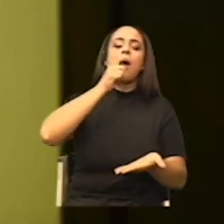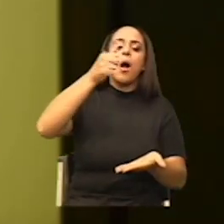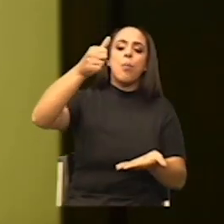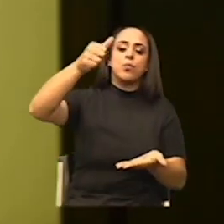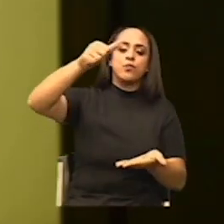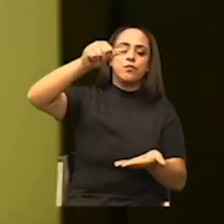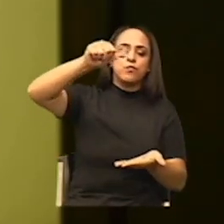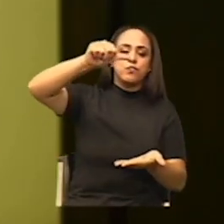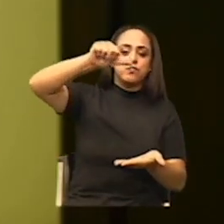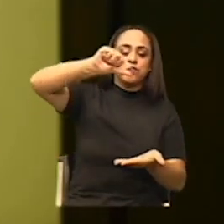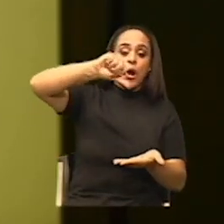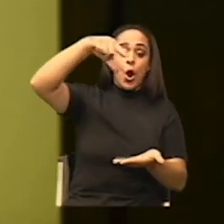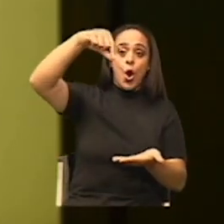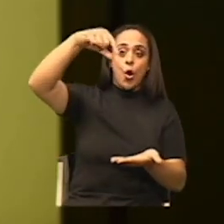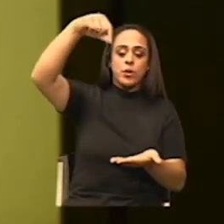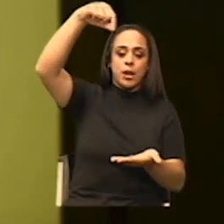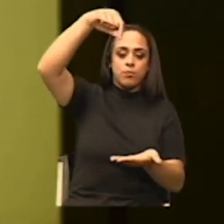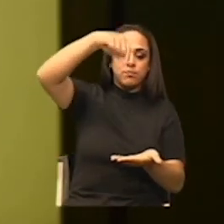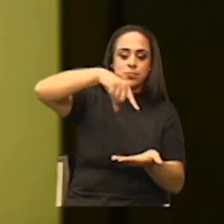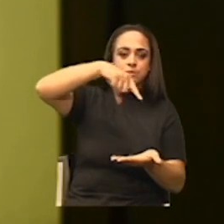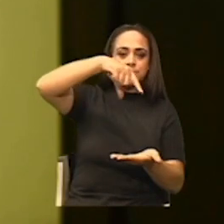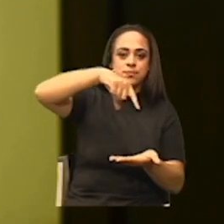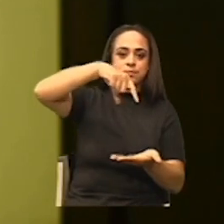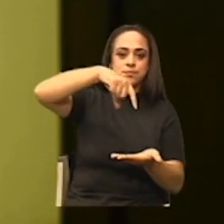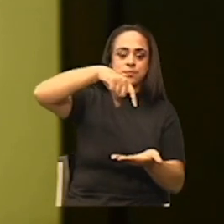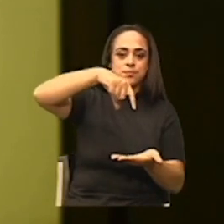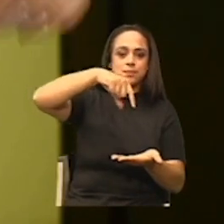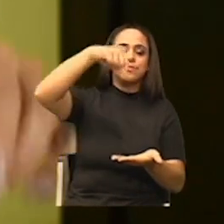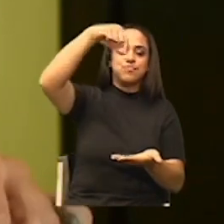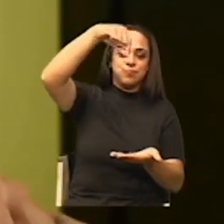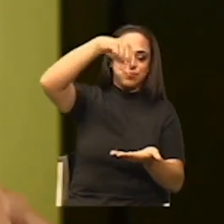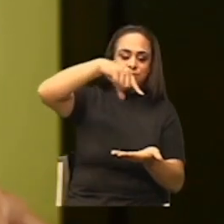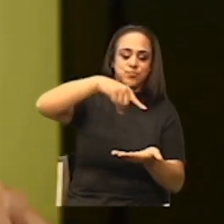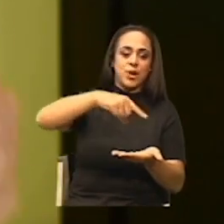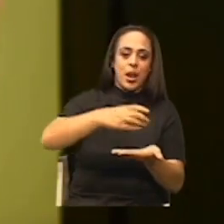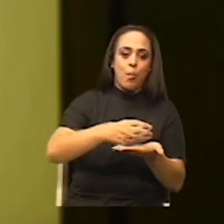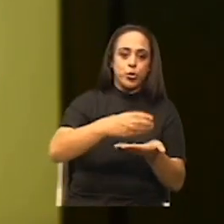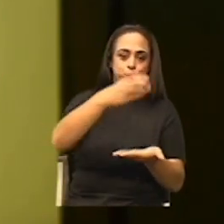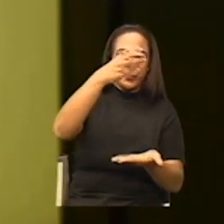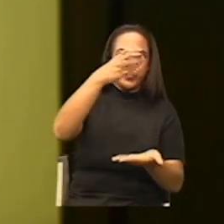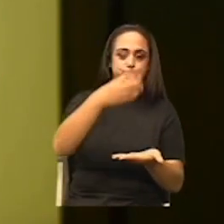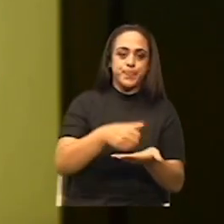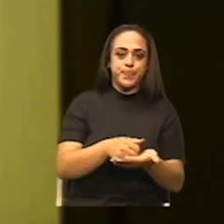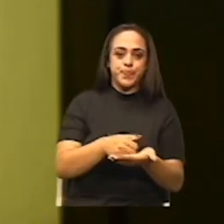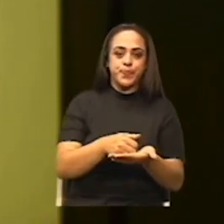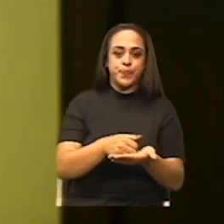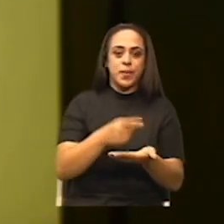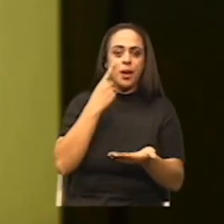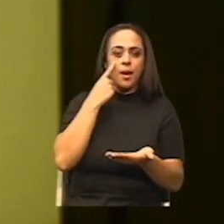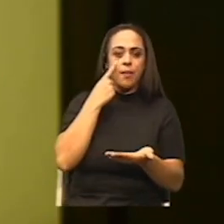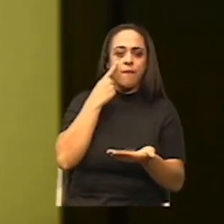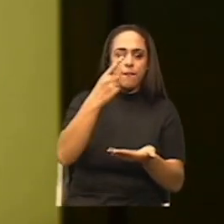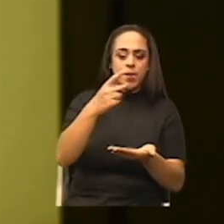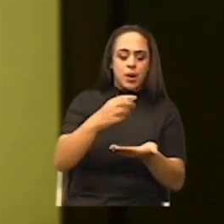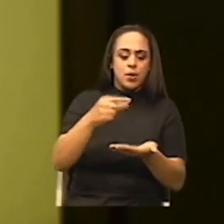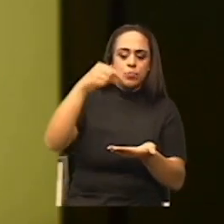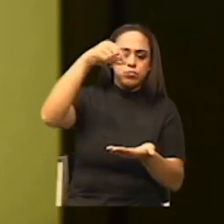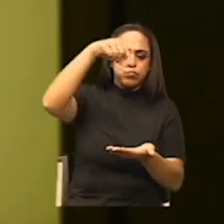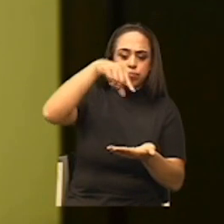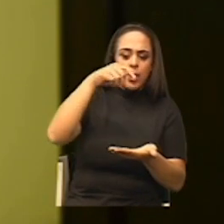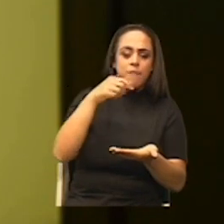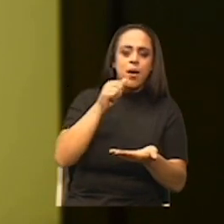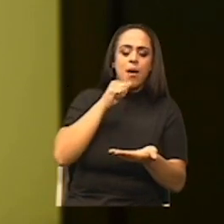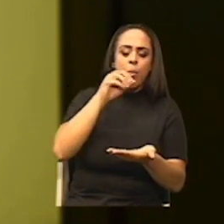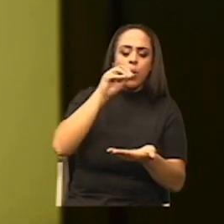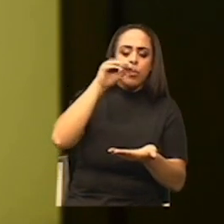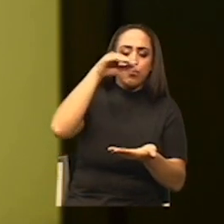En este momento, entonces, vamos a colocar el gotero y se observa un derrame del